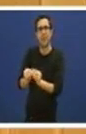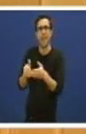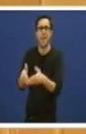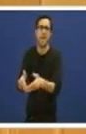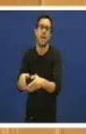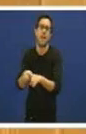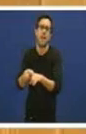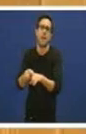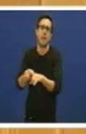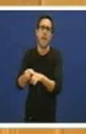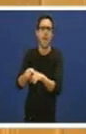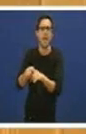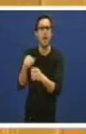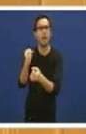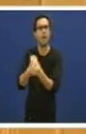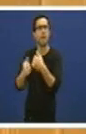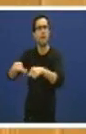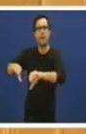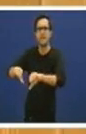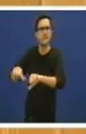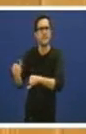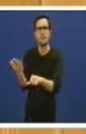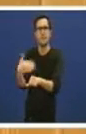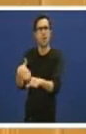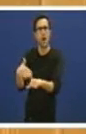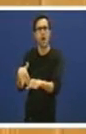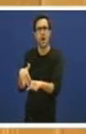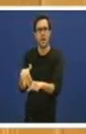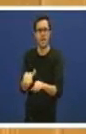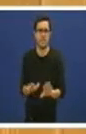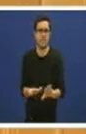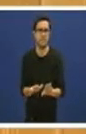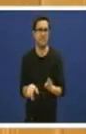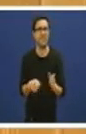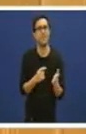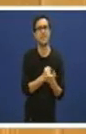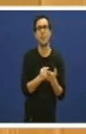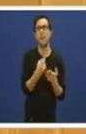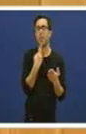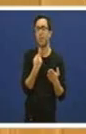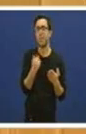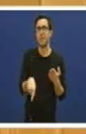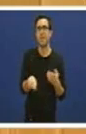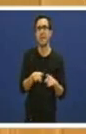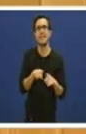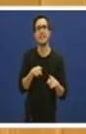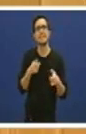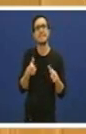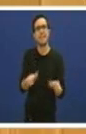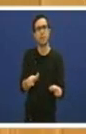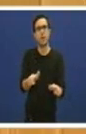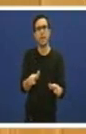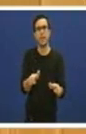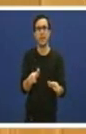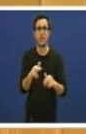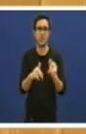aspectos nos que nos vimos ponendo énfase. E, por último, o setor da construcción e da reparación e os equipamentos